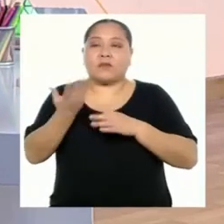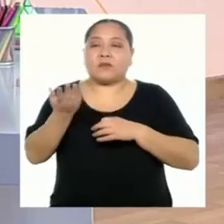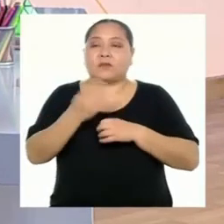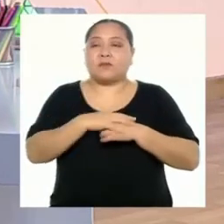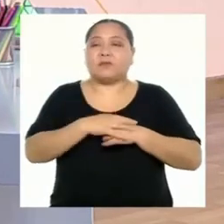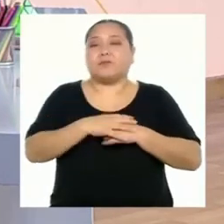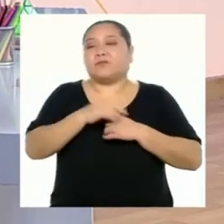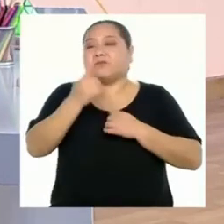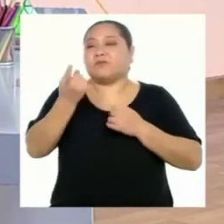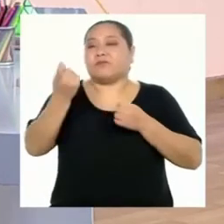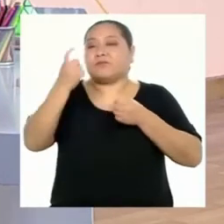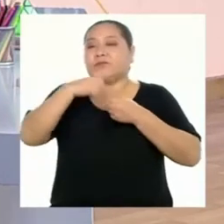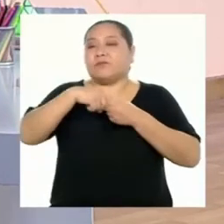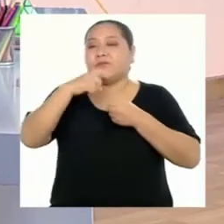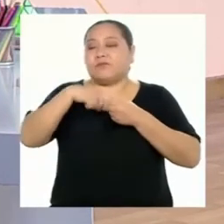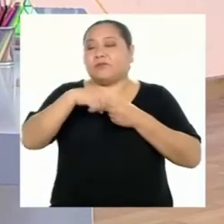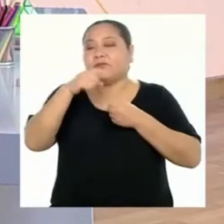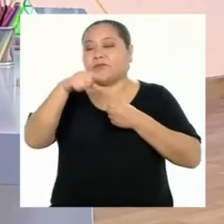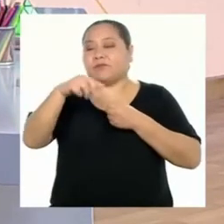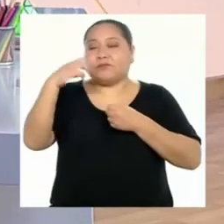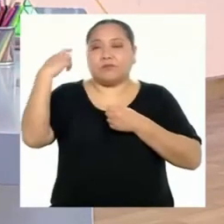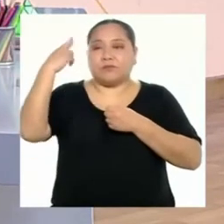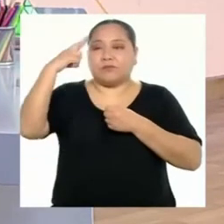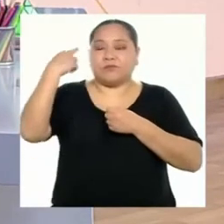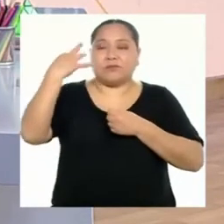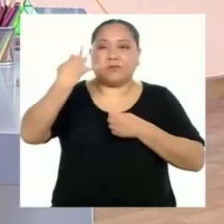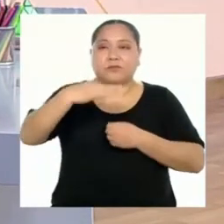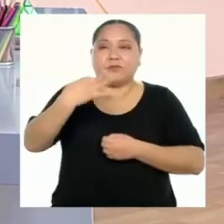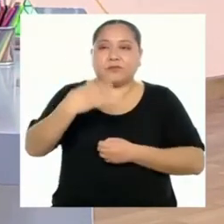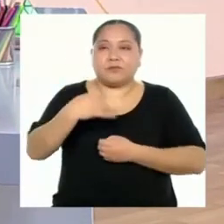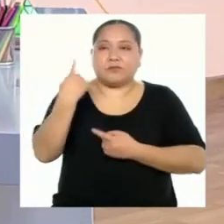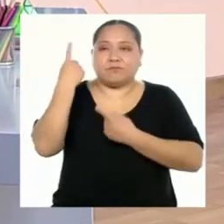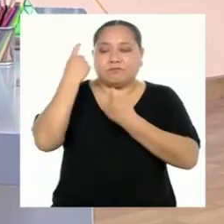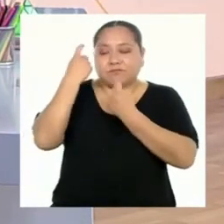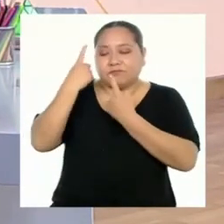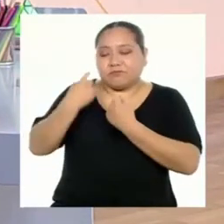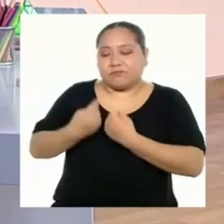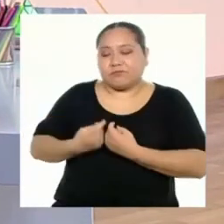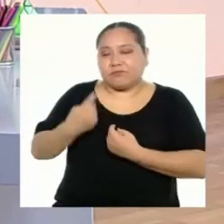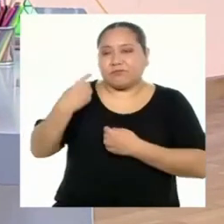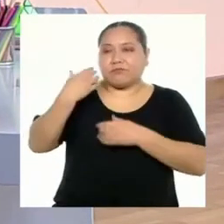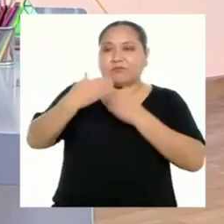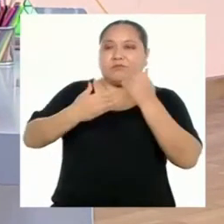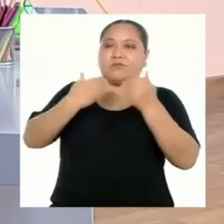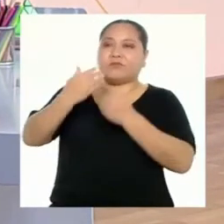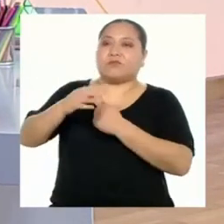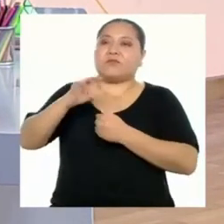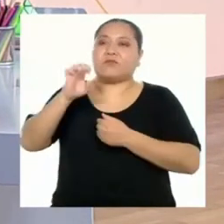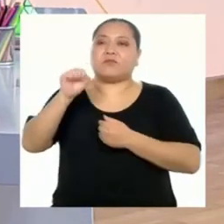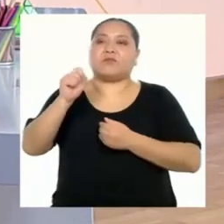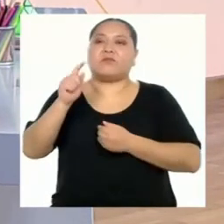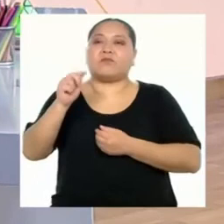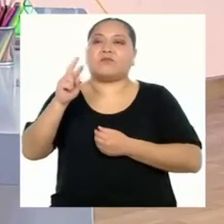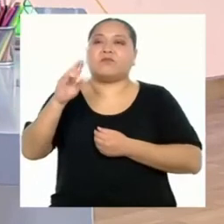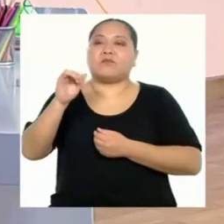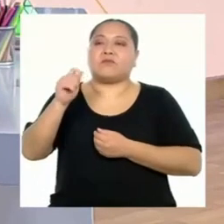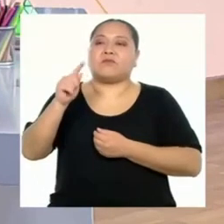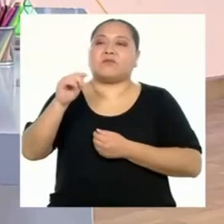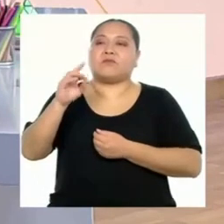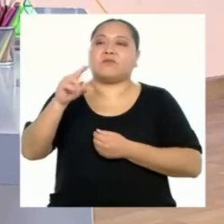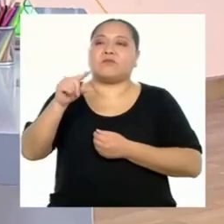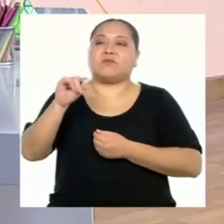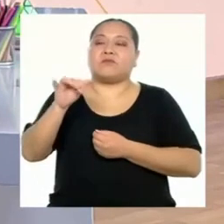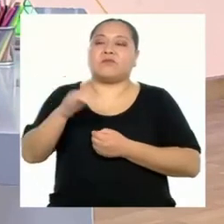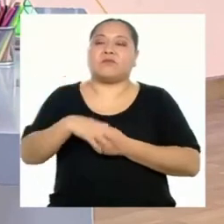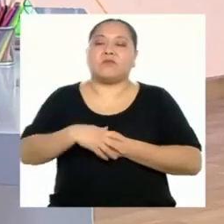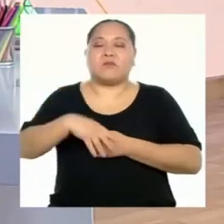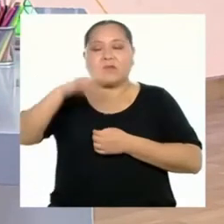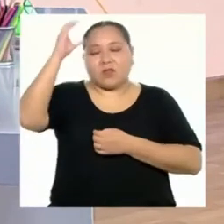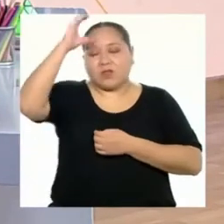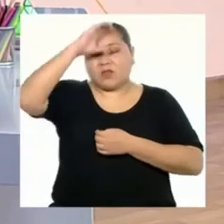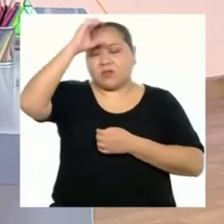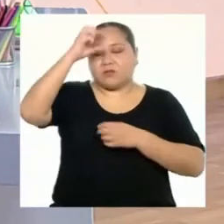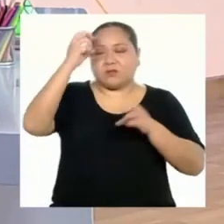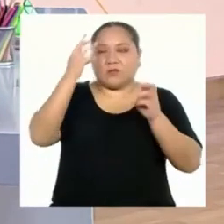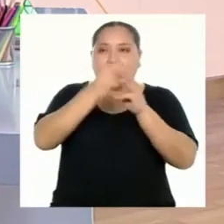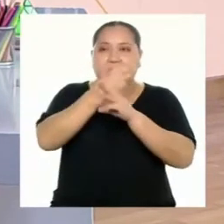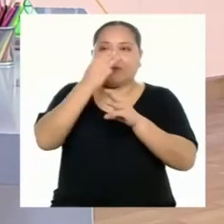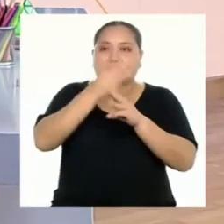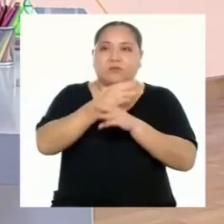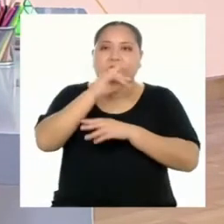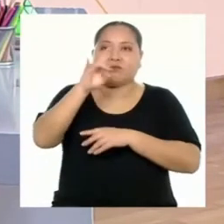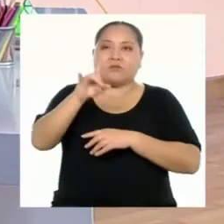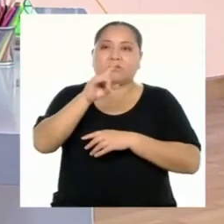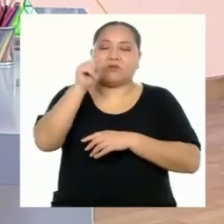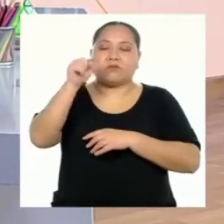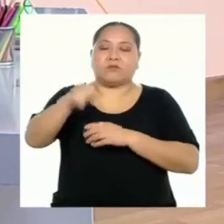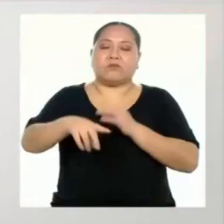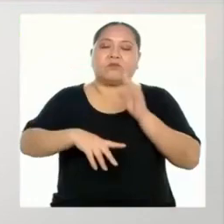parte de la reflexión, es siempre preguntarnos sobre los procedimientos, las estrategias, los conocimientos matemáticos que empleamos